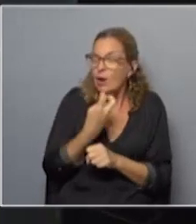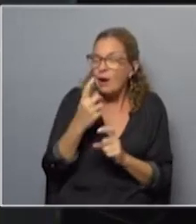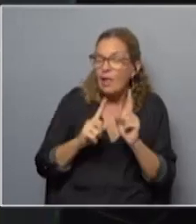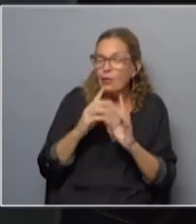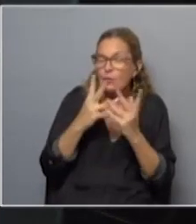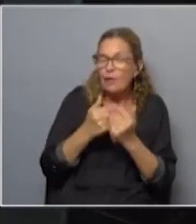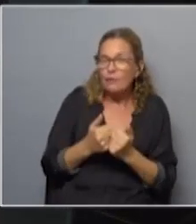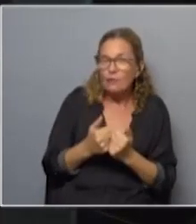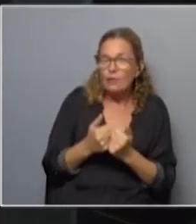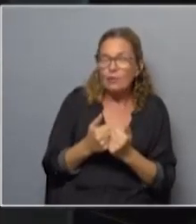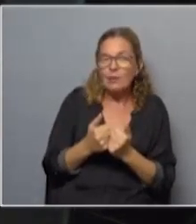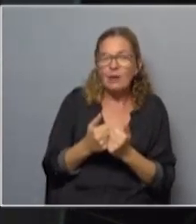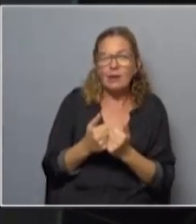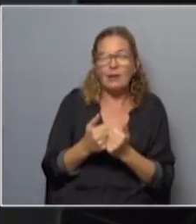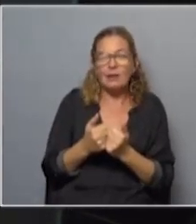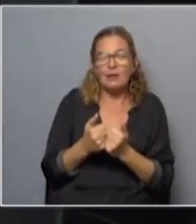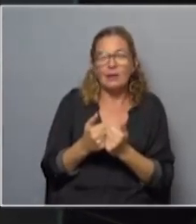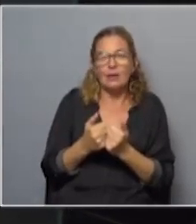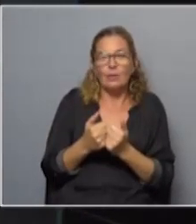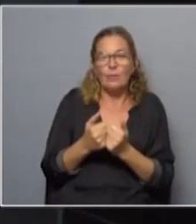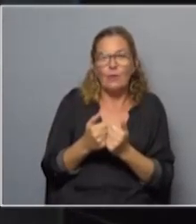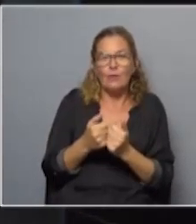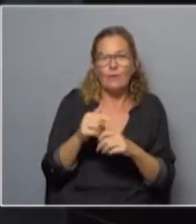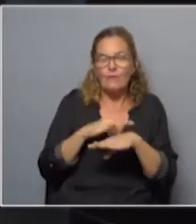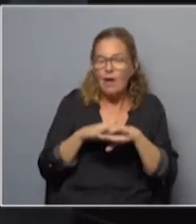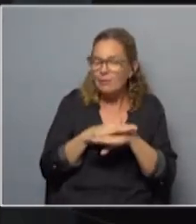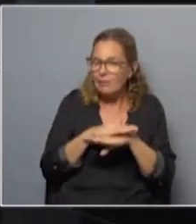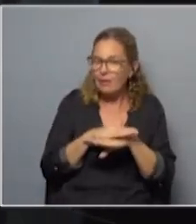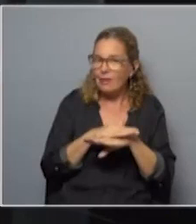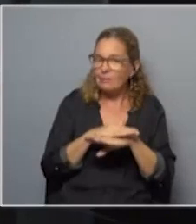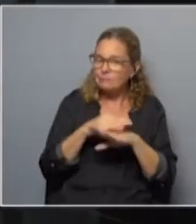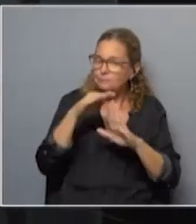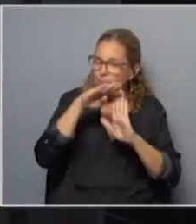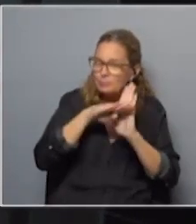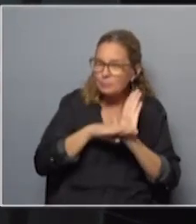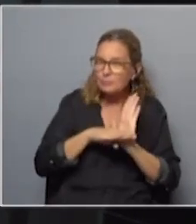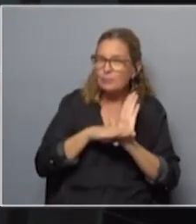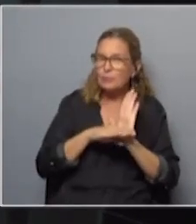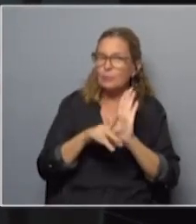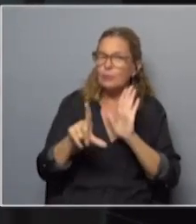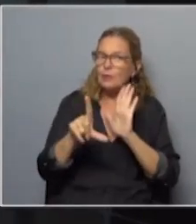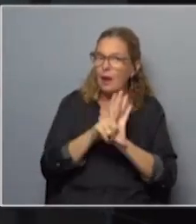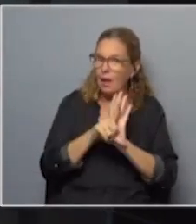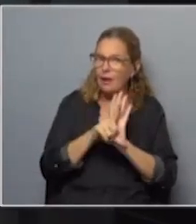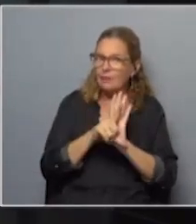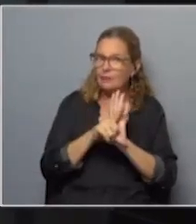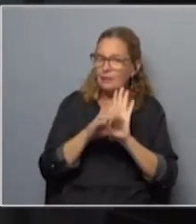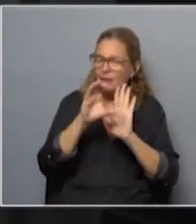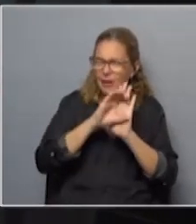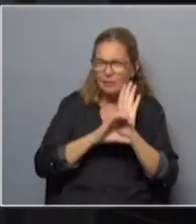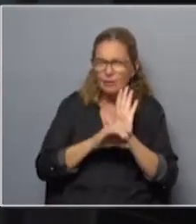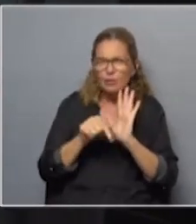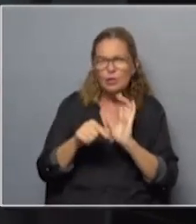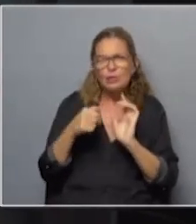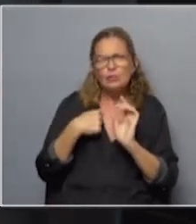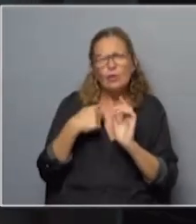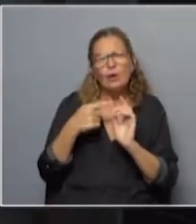manera, orientar su base programática en la perspectiva de una ley de estas características. Yo el otro día le